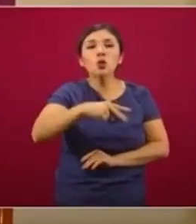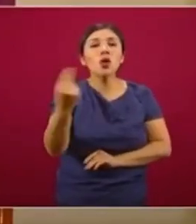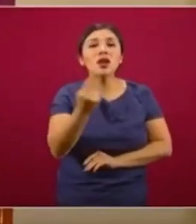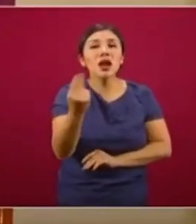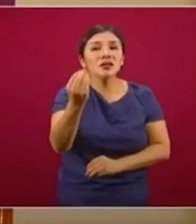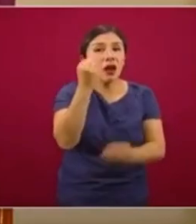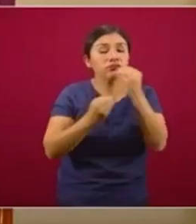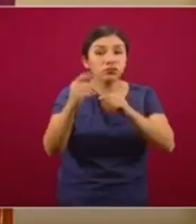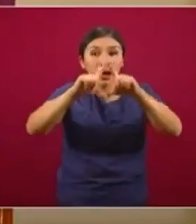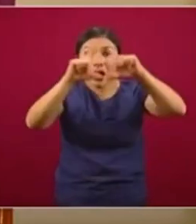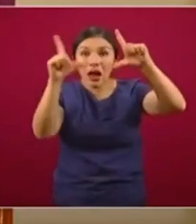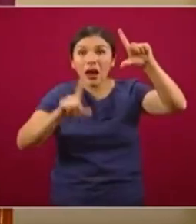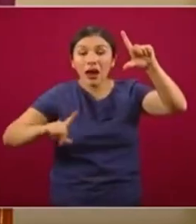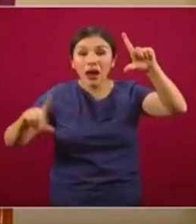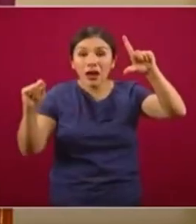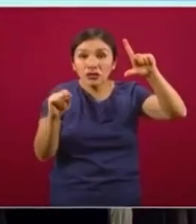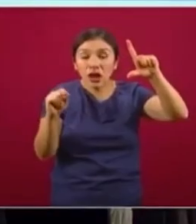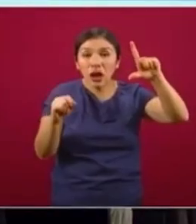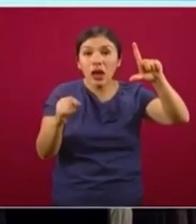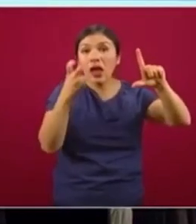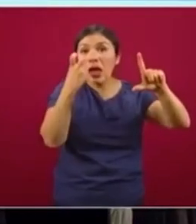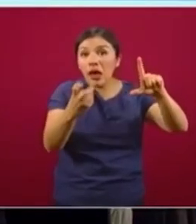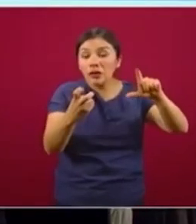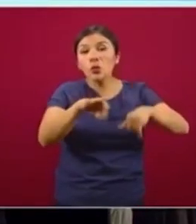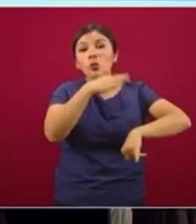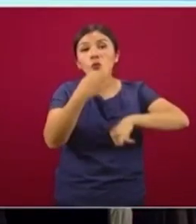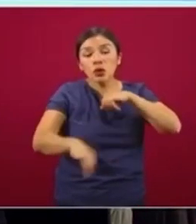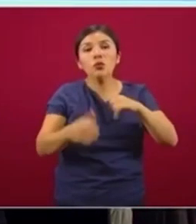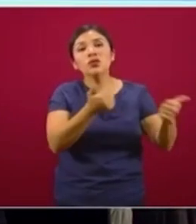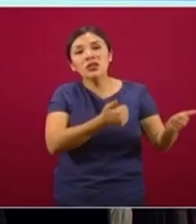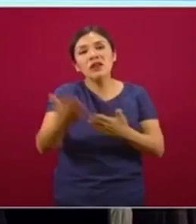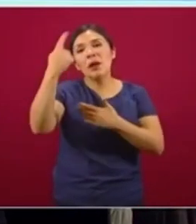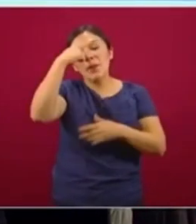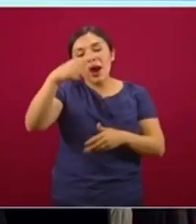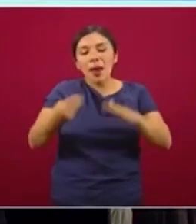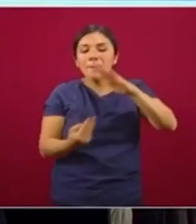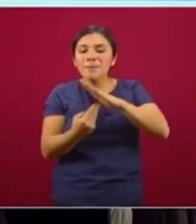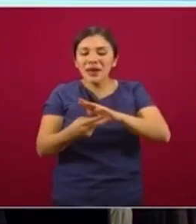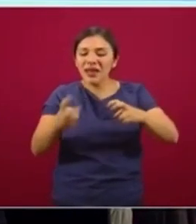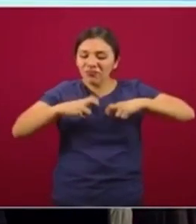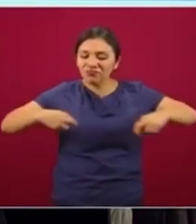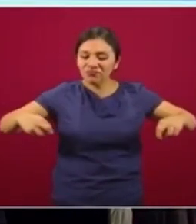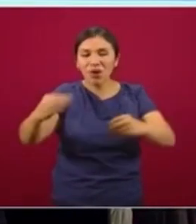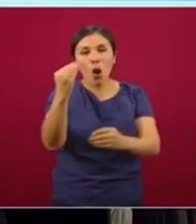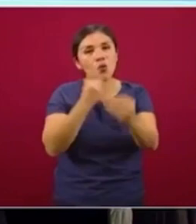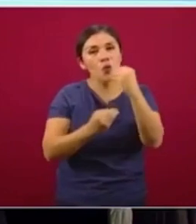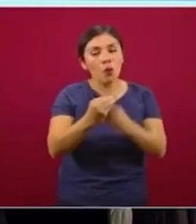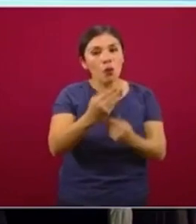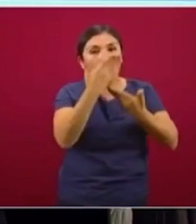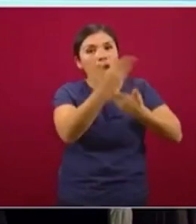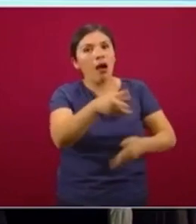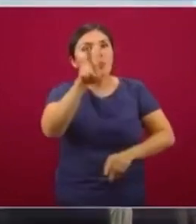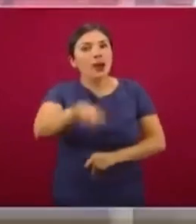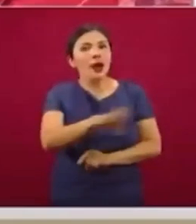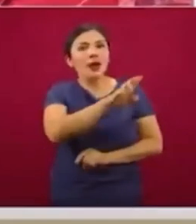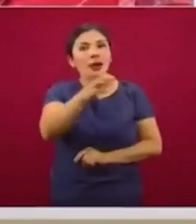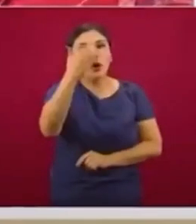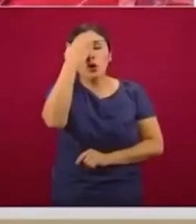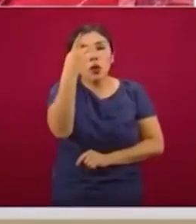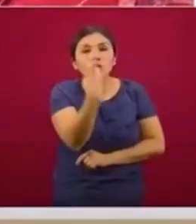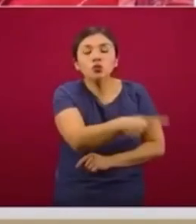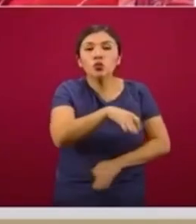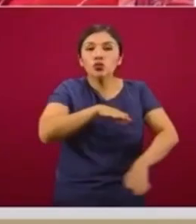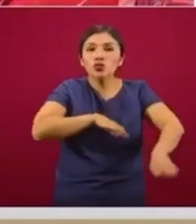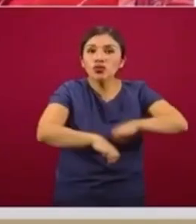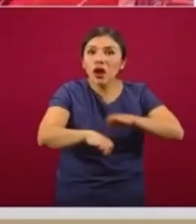nacionales y que finalmente llegan a la mesa de todos ustedes como un reconocimiento a ese trabajo